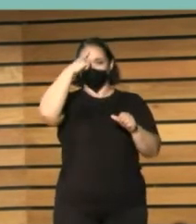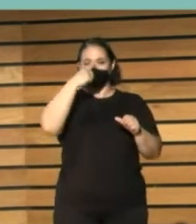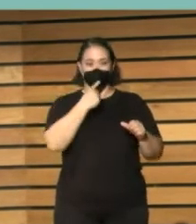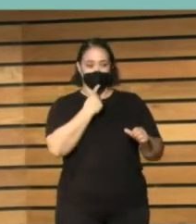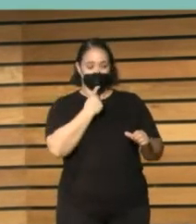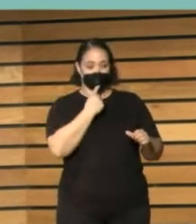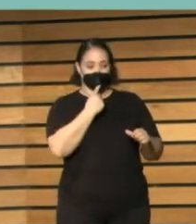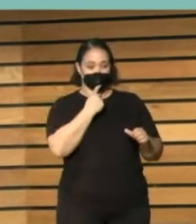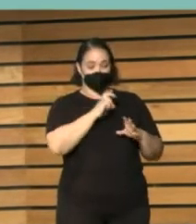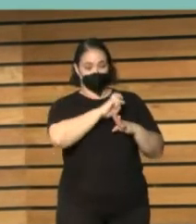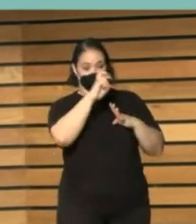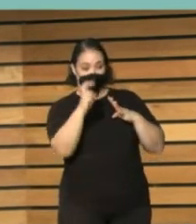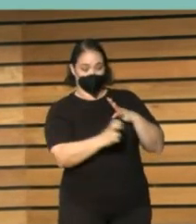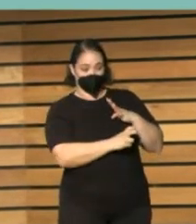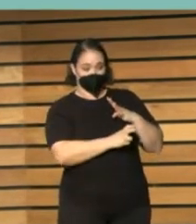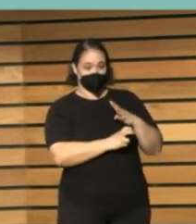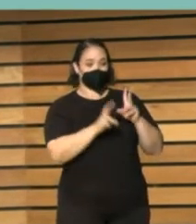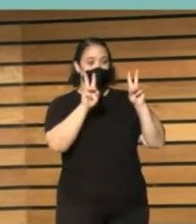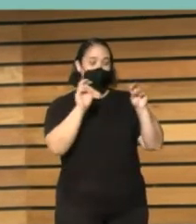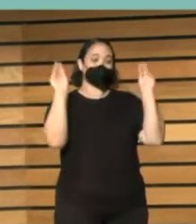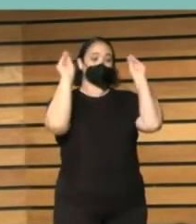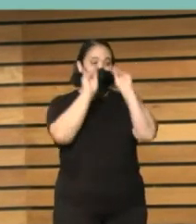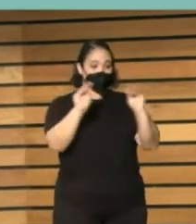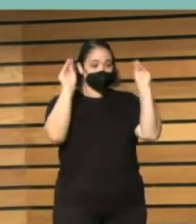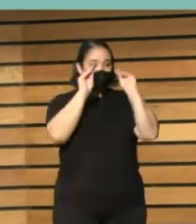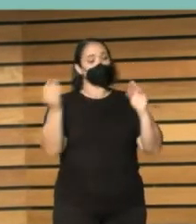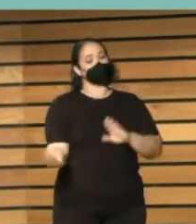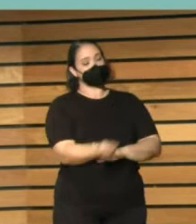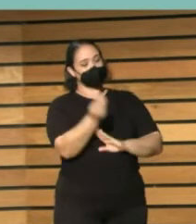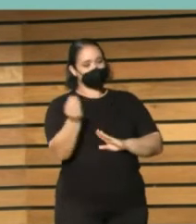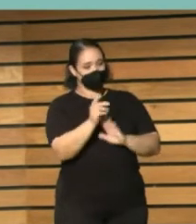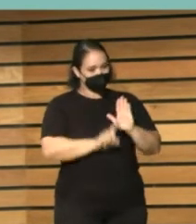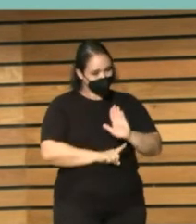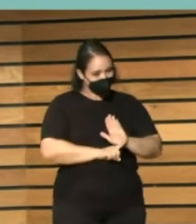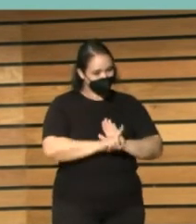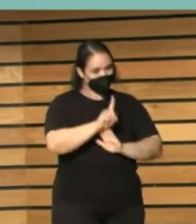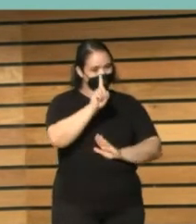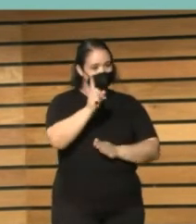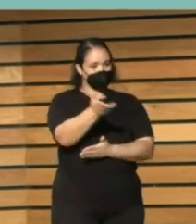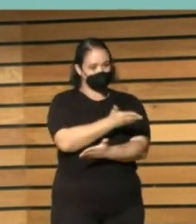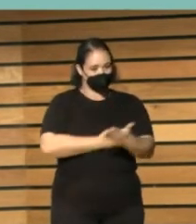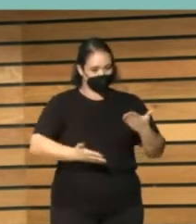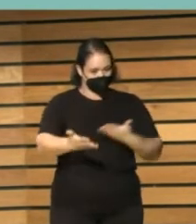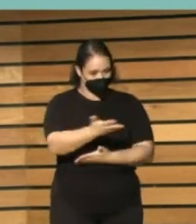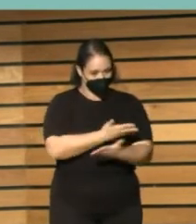evidentemente con la formación y la gestión adecuada de nuestras organizaciones